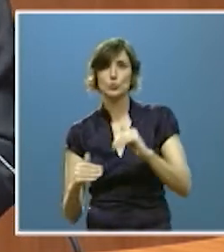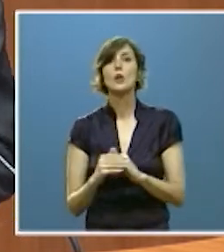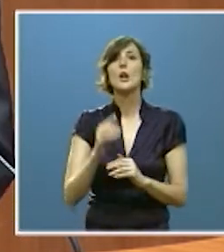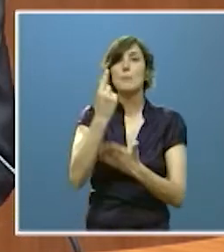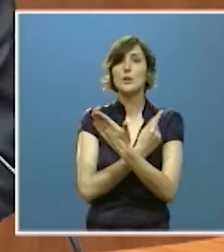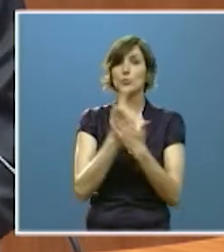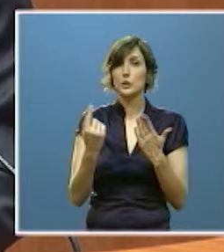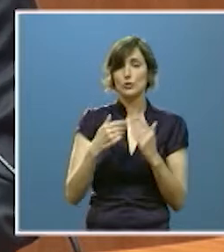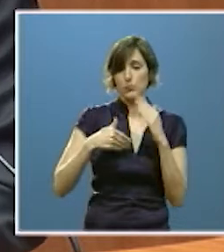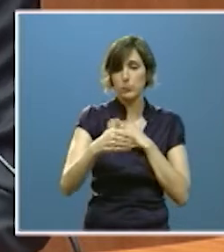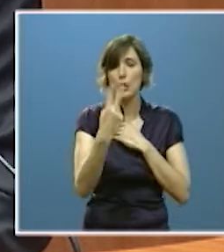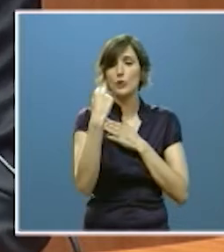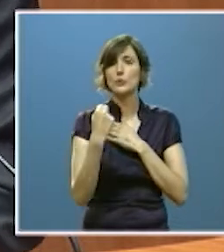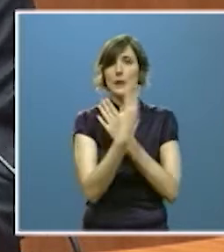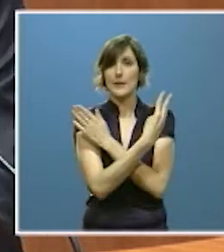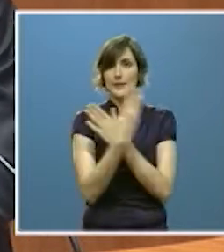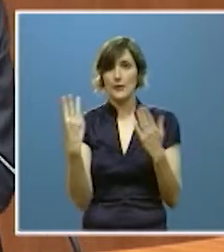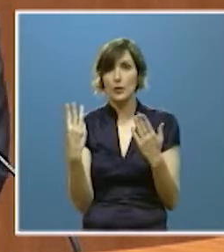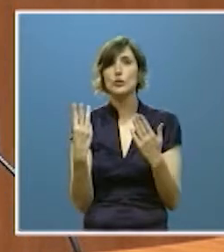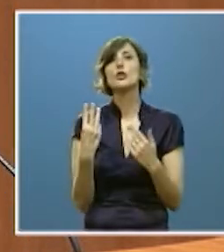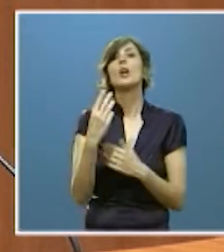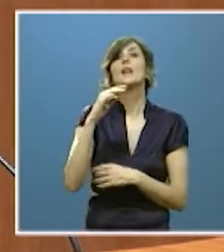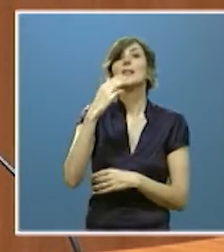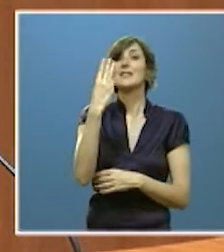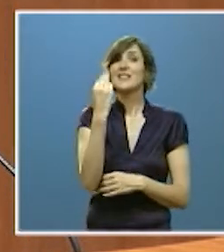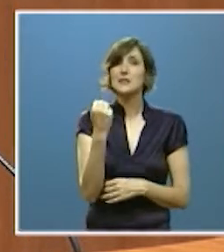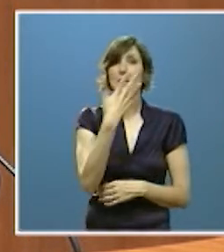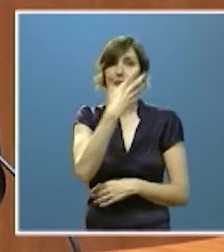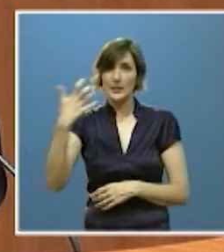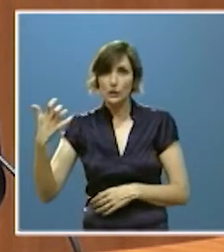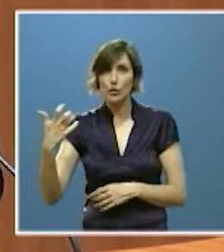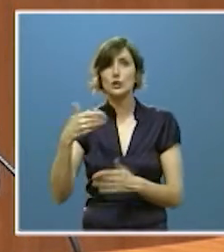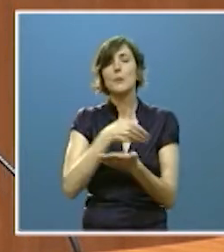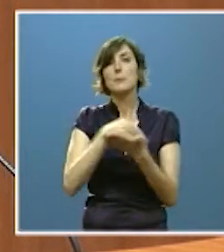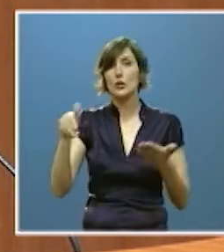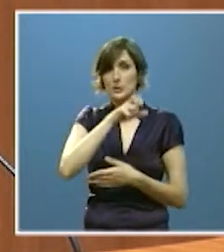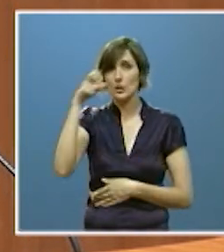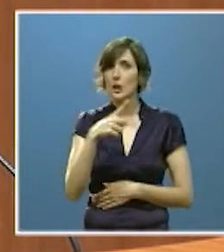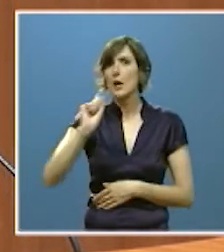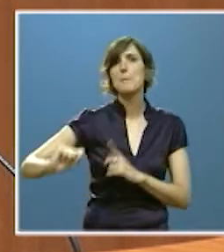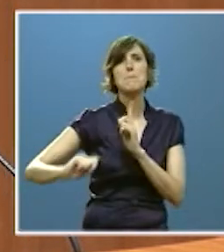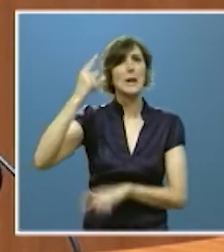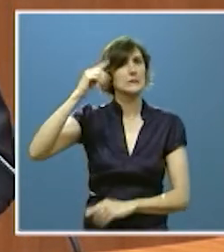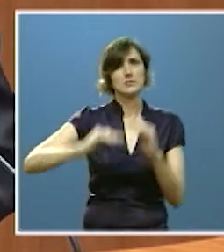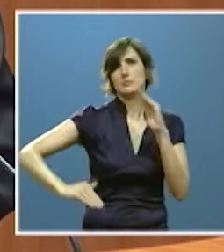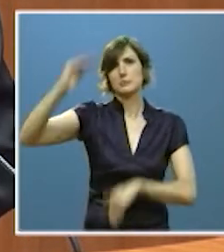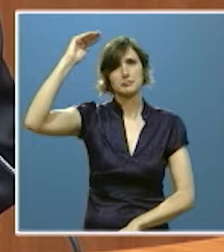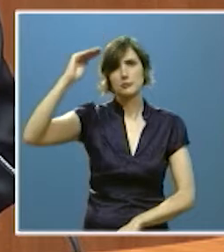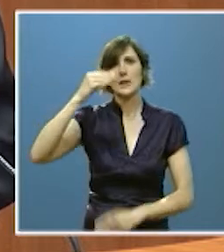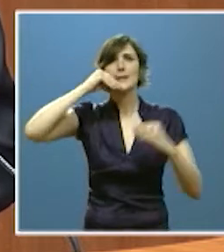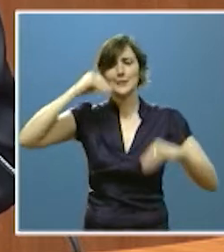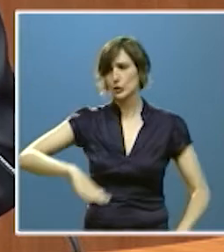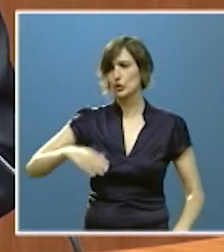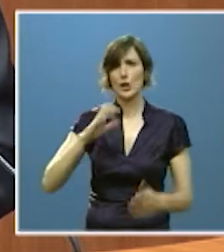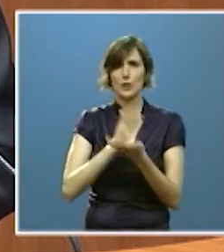2018 3.558 millones de euros es el más alto de la historia de la comunidad y la dotación de